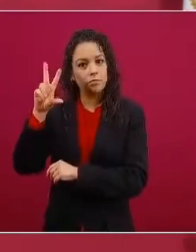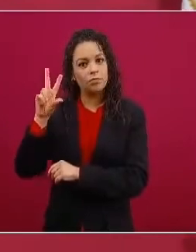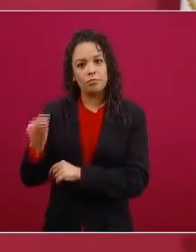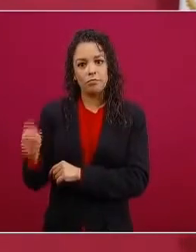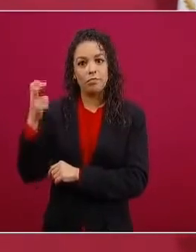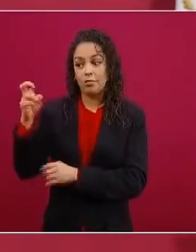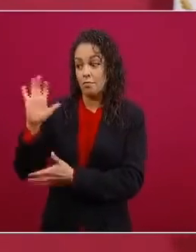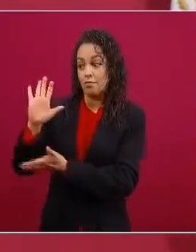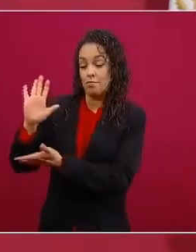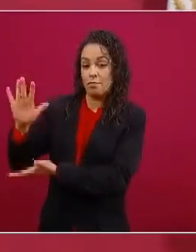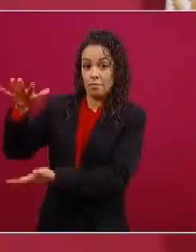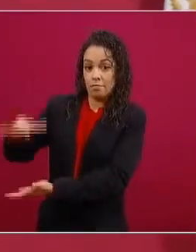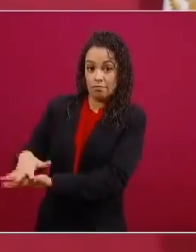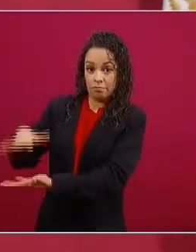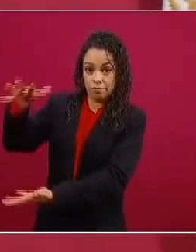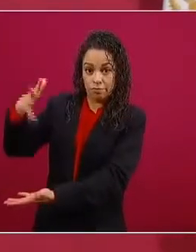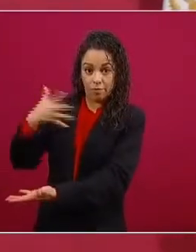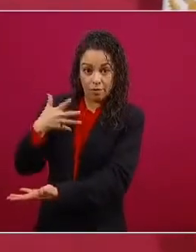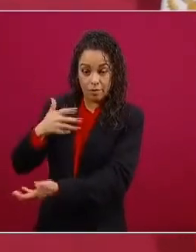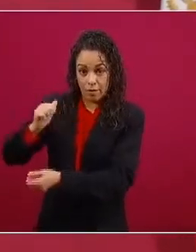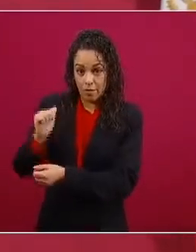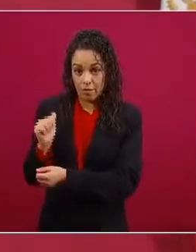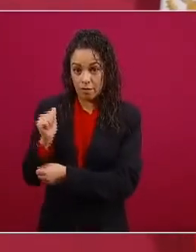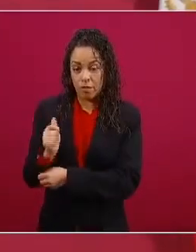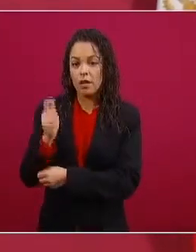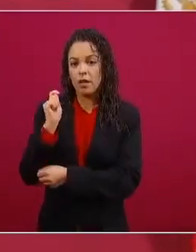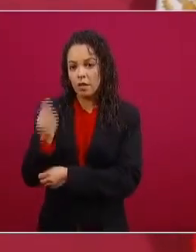nación. Entonces,